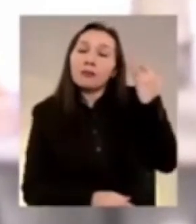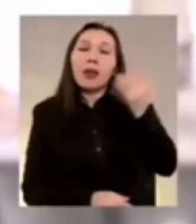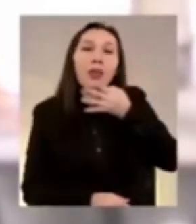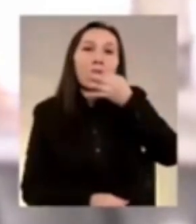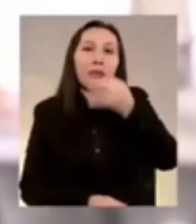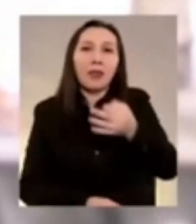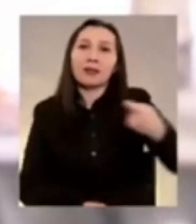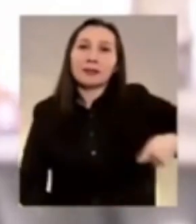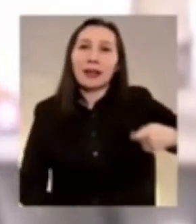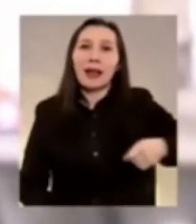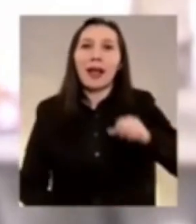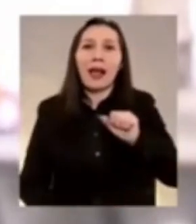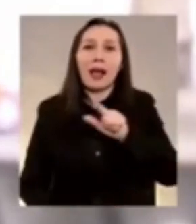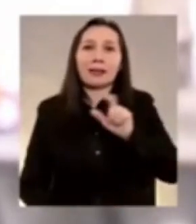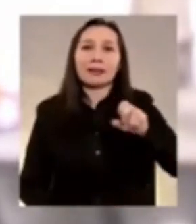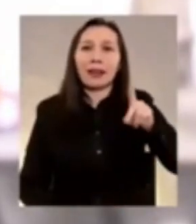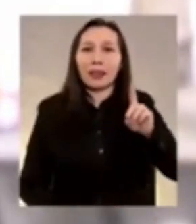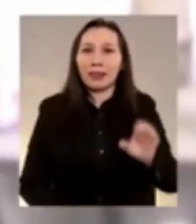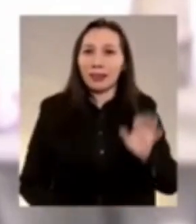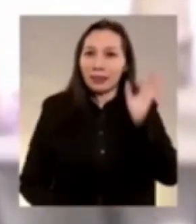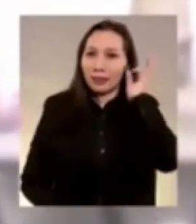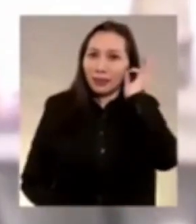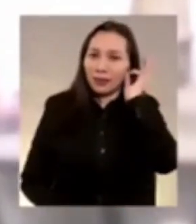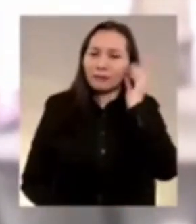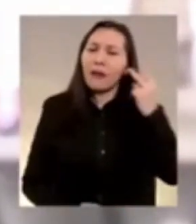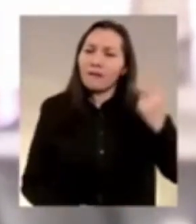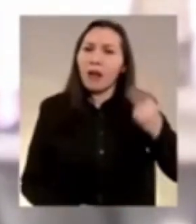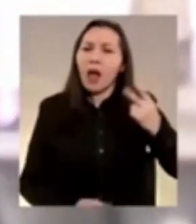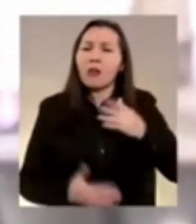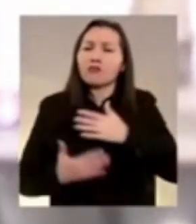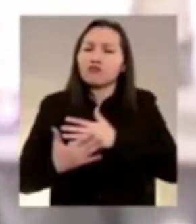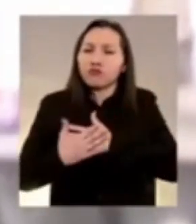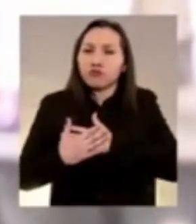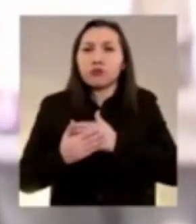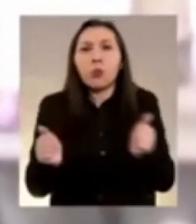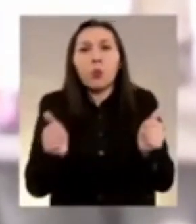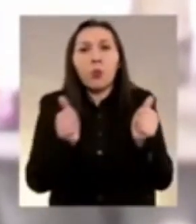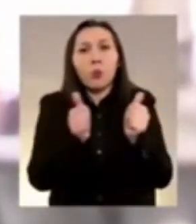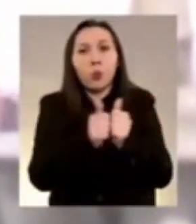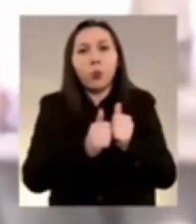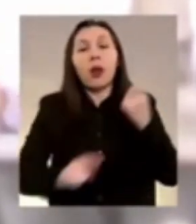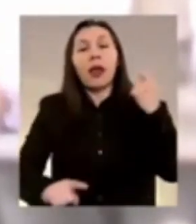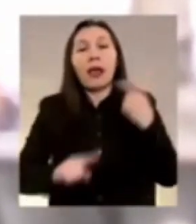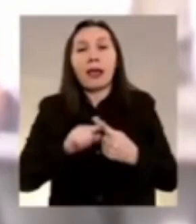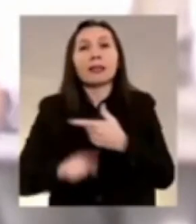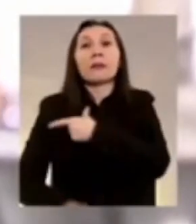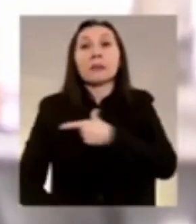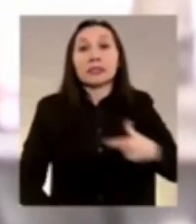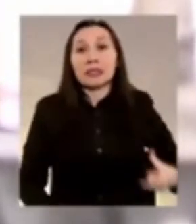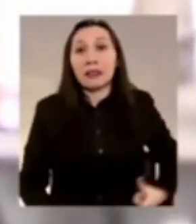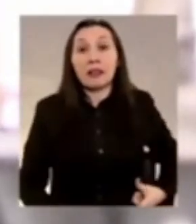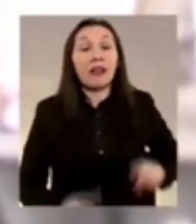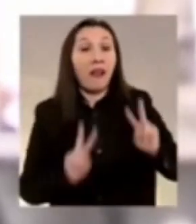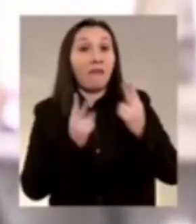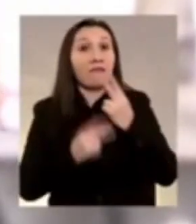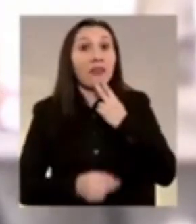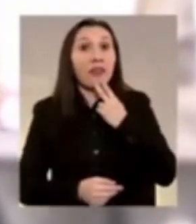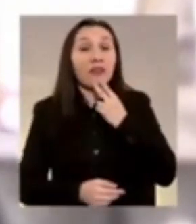Allende, valoro profundamente que en conjunto con los expresidentes vivos de Chile,